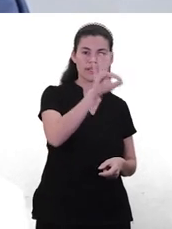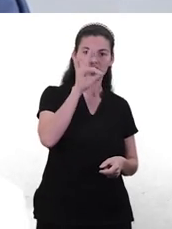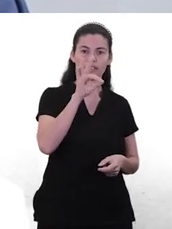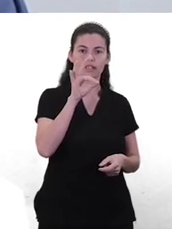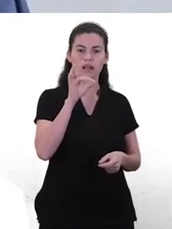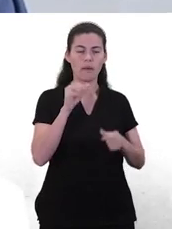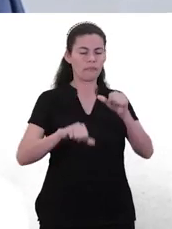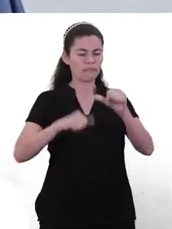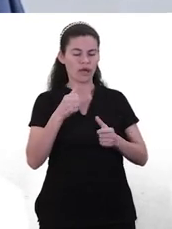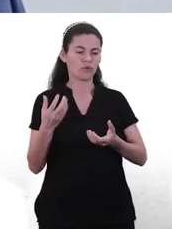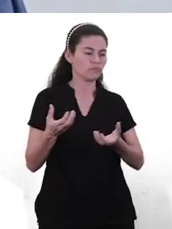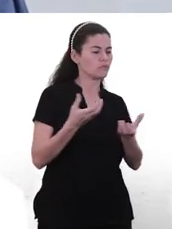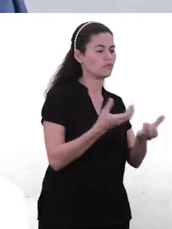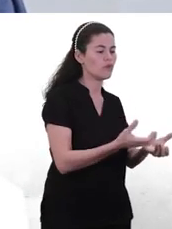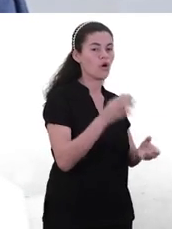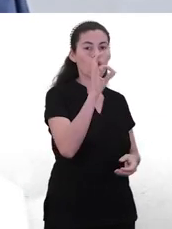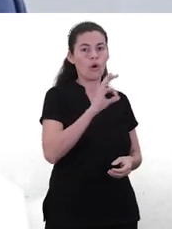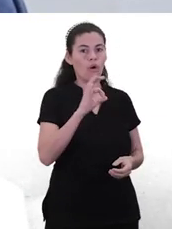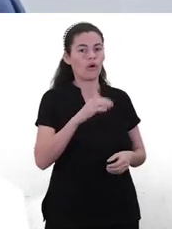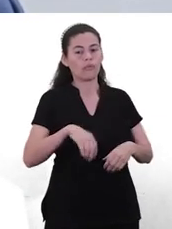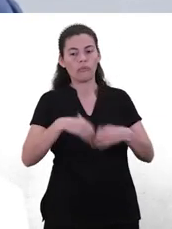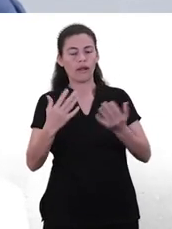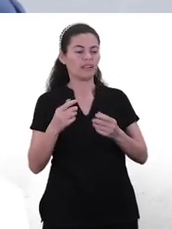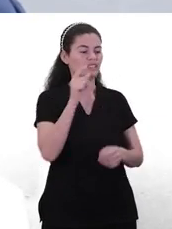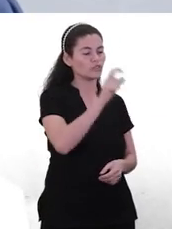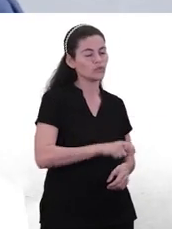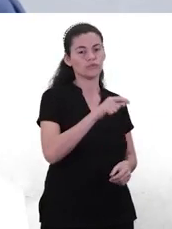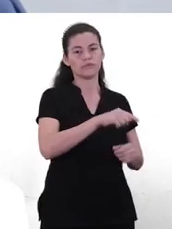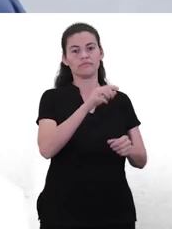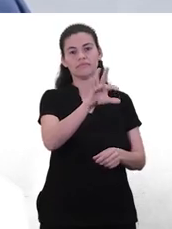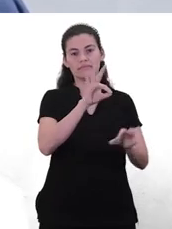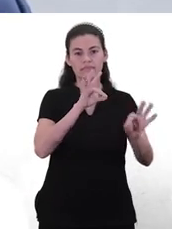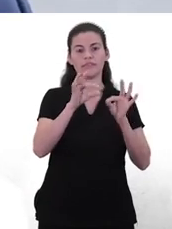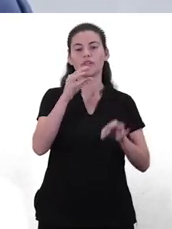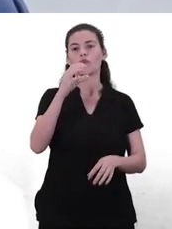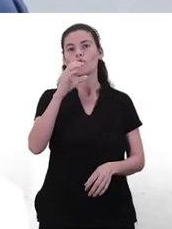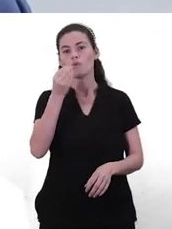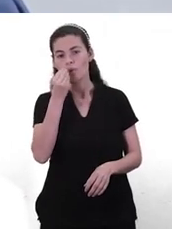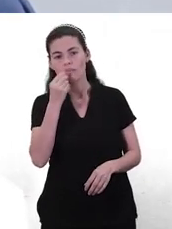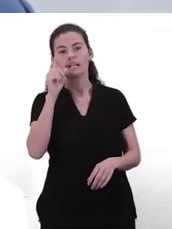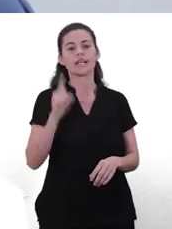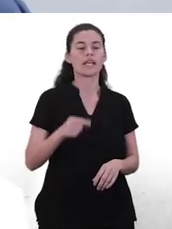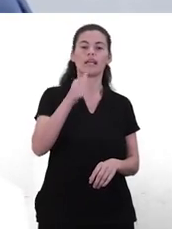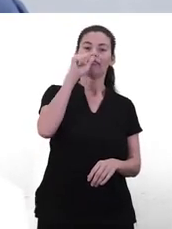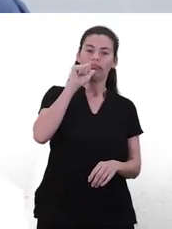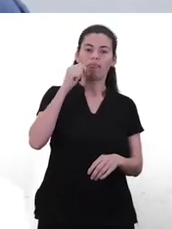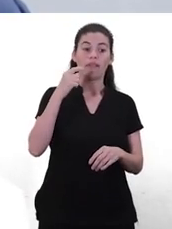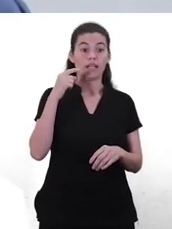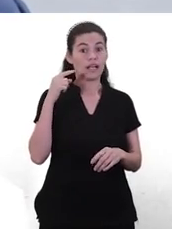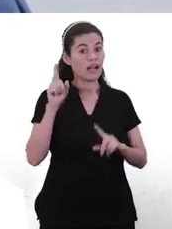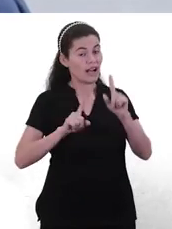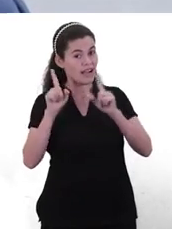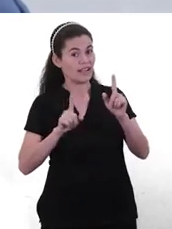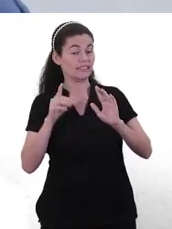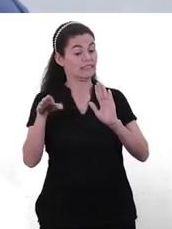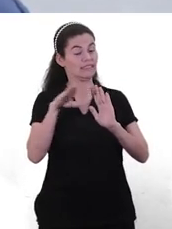mejor o darle la libertad permanente de que él elija qué comer, qué tomar y en qué momentos hacerlo? Porque eso también es una cuestión